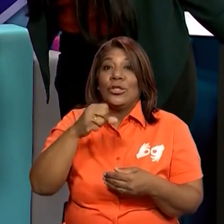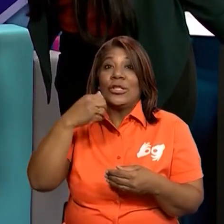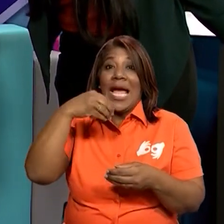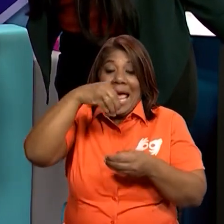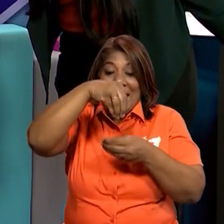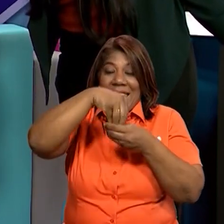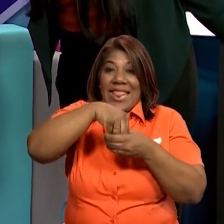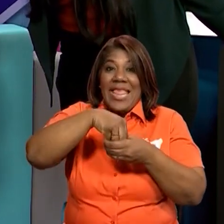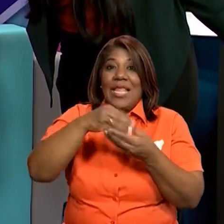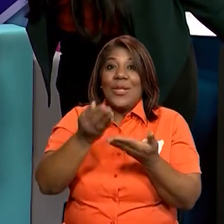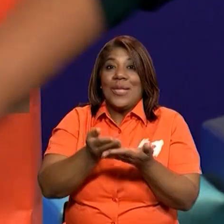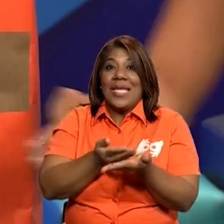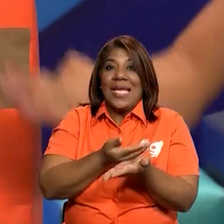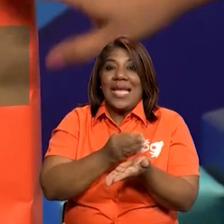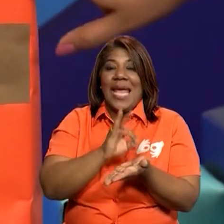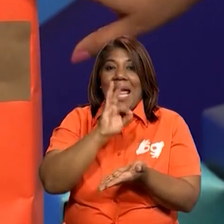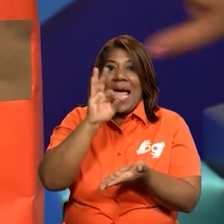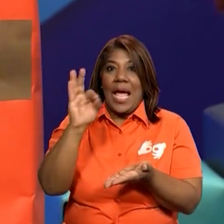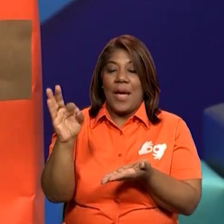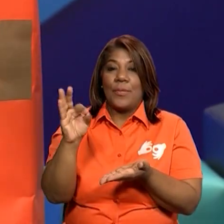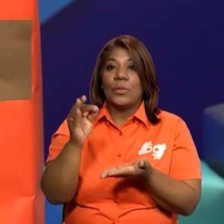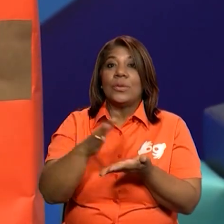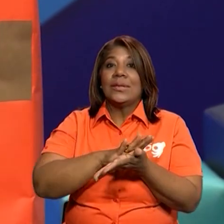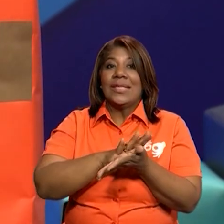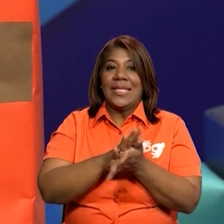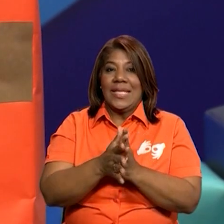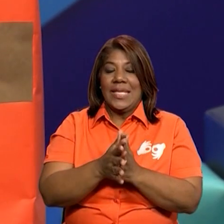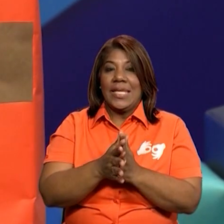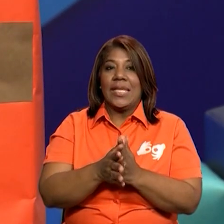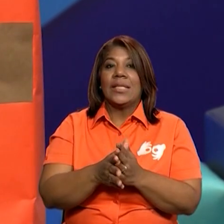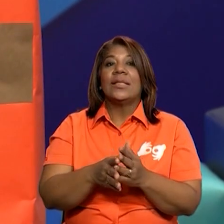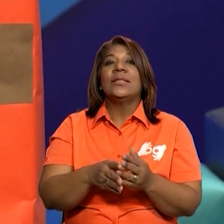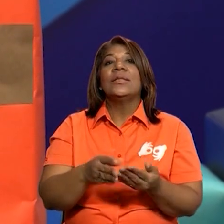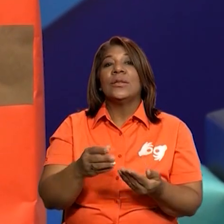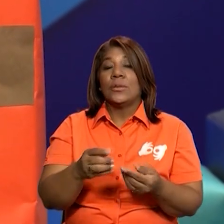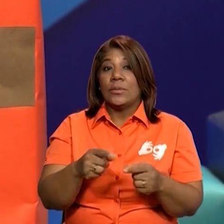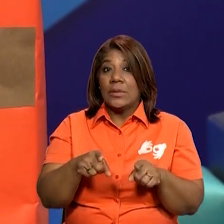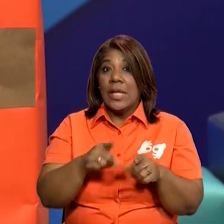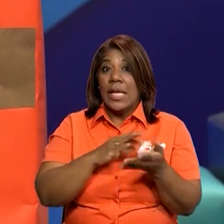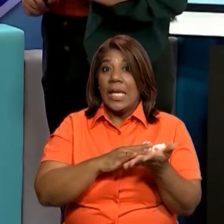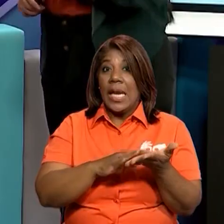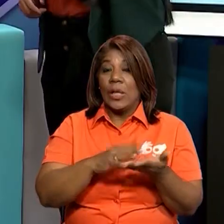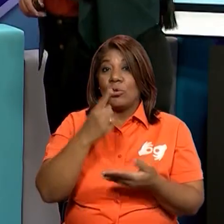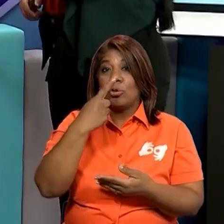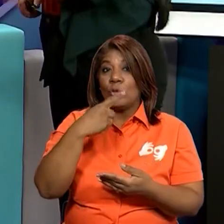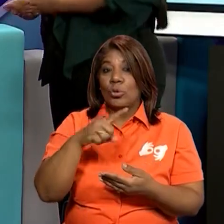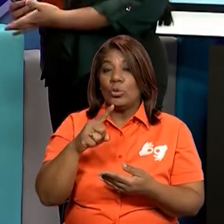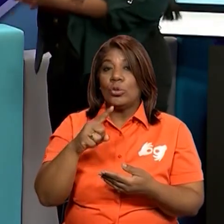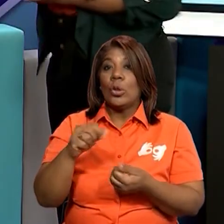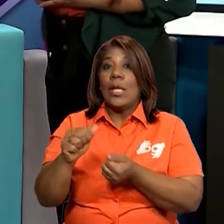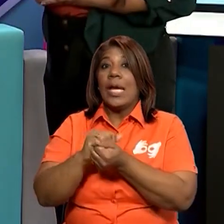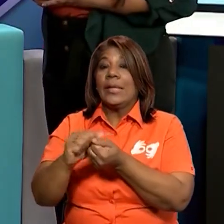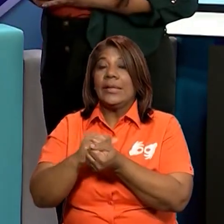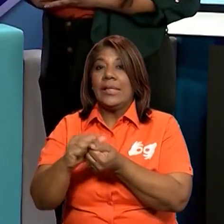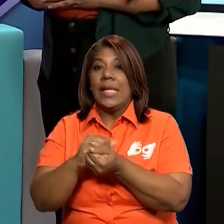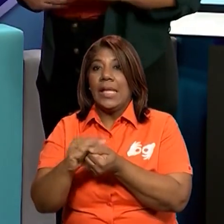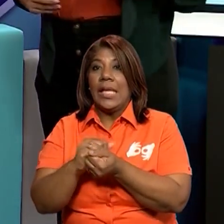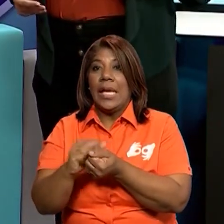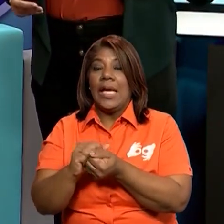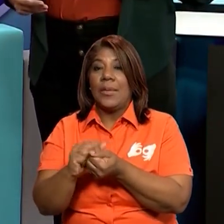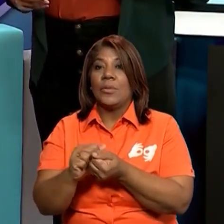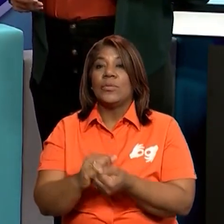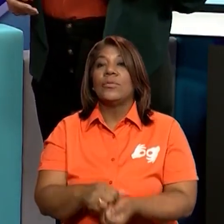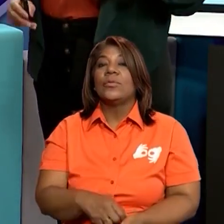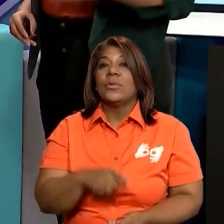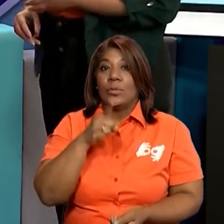el arroz vale un balboa y el detergente tres balboas. Muy bien. No sé si usted quiera comprar en mi tiendita,